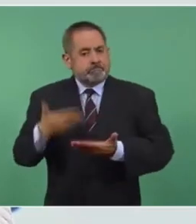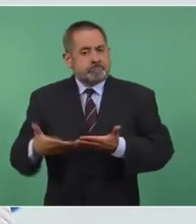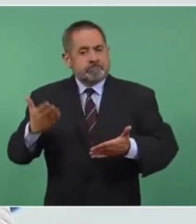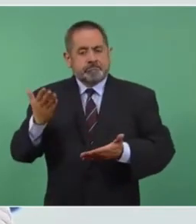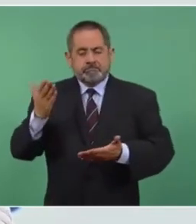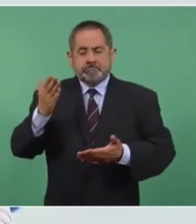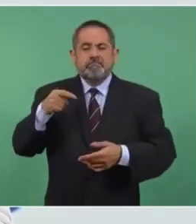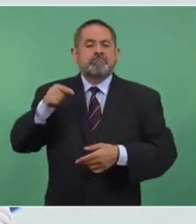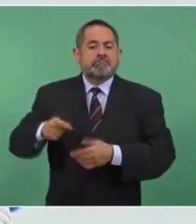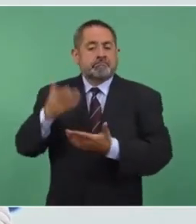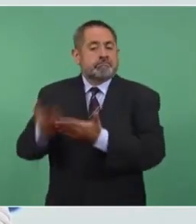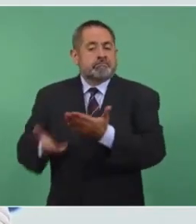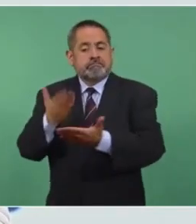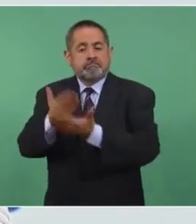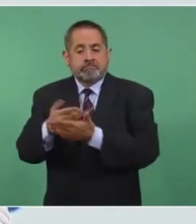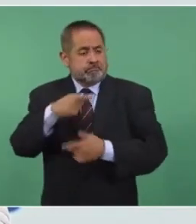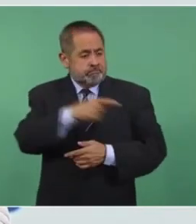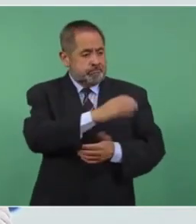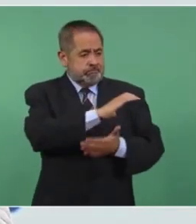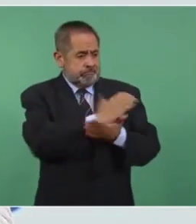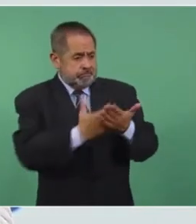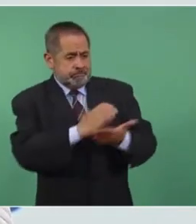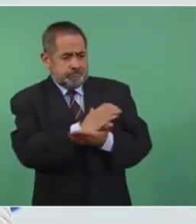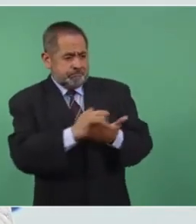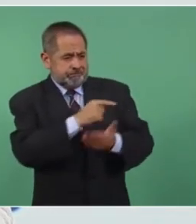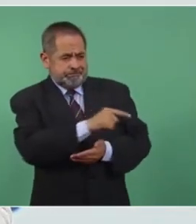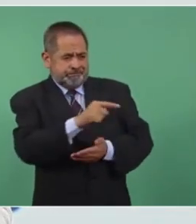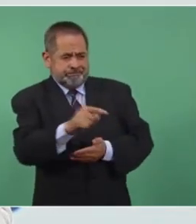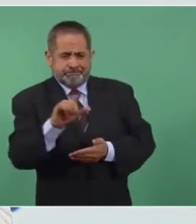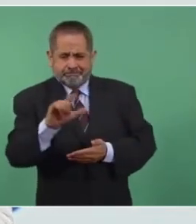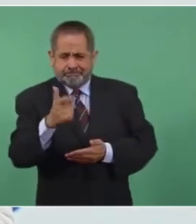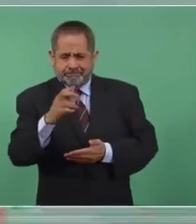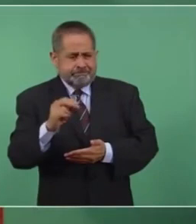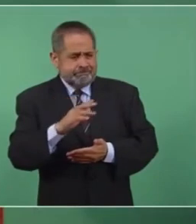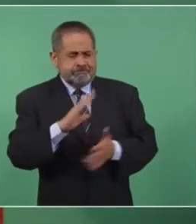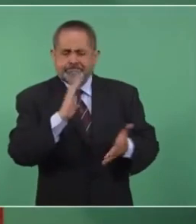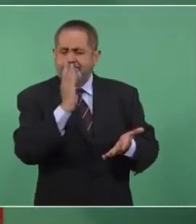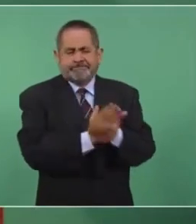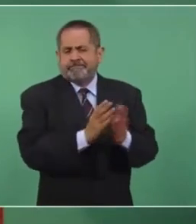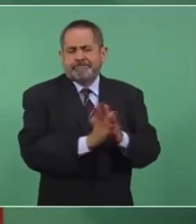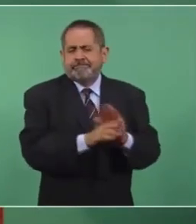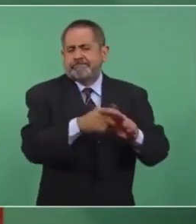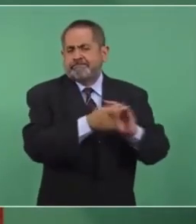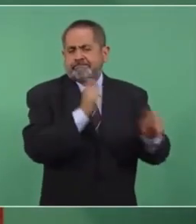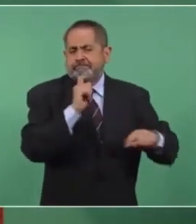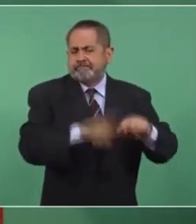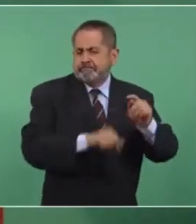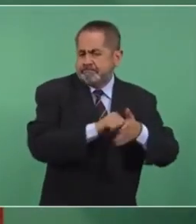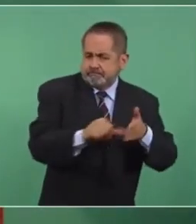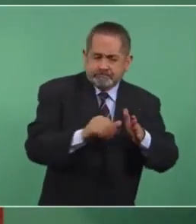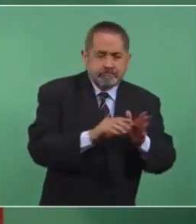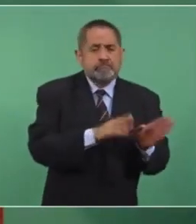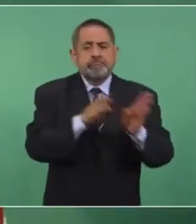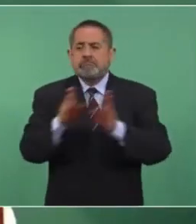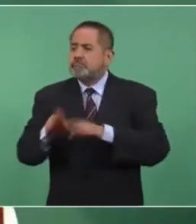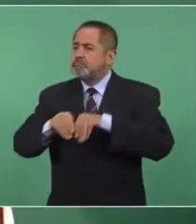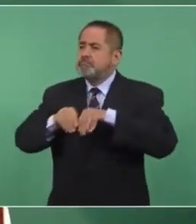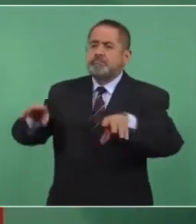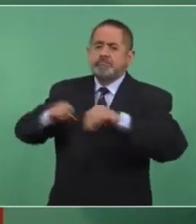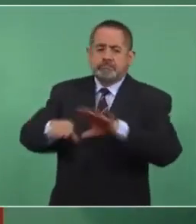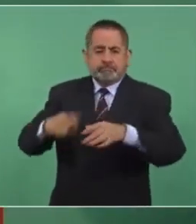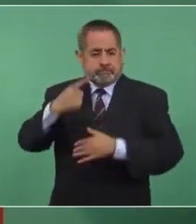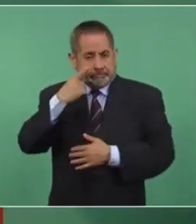eliminar dichos contratos legados y un cambio de despacho en la electricidad. Miren, en el